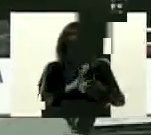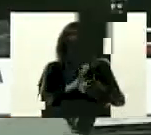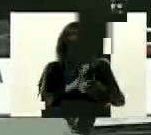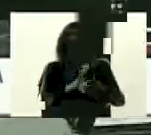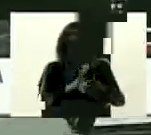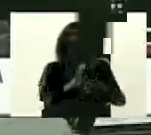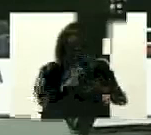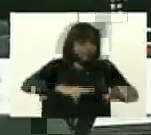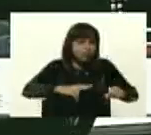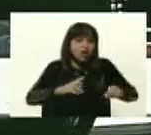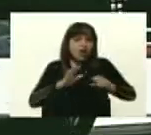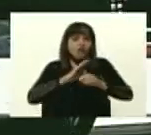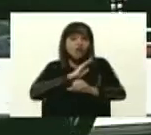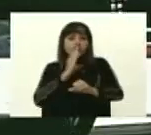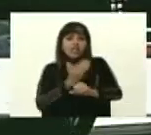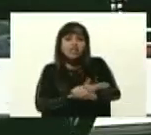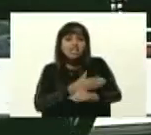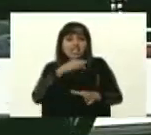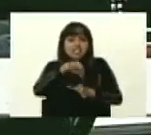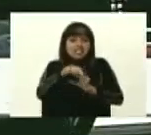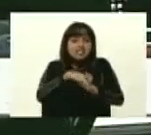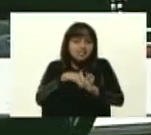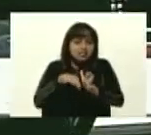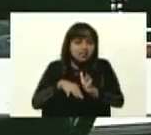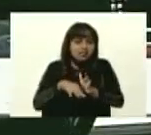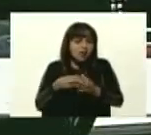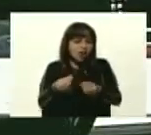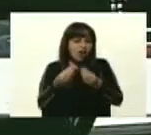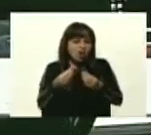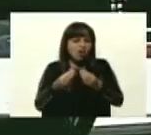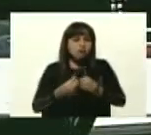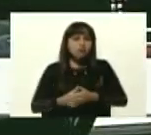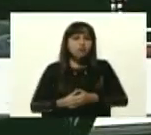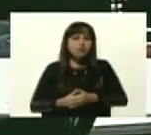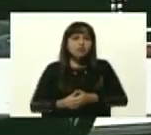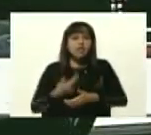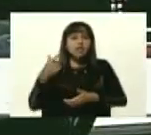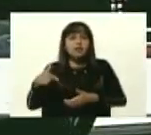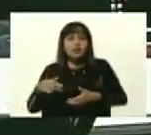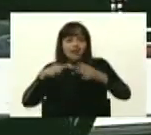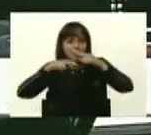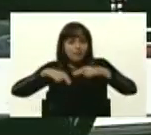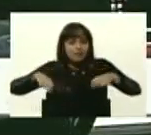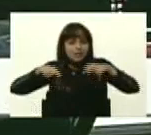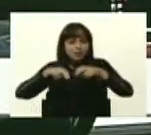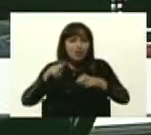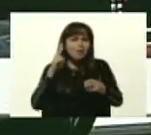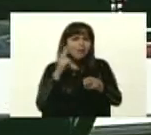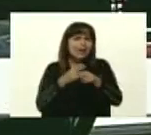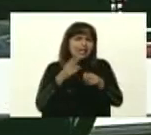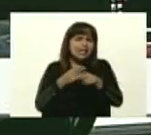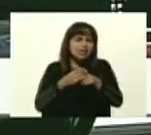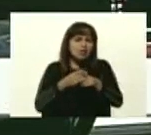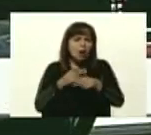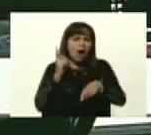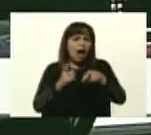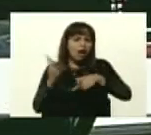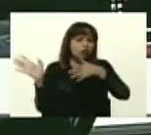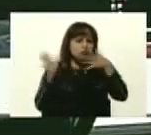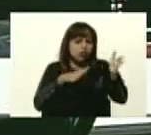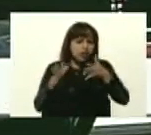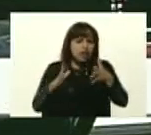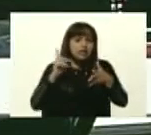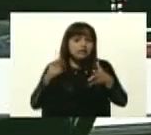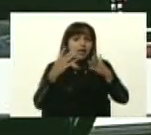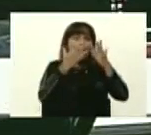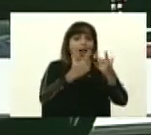sector agroalimentario, el análisis de riesgo, el monitoreo y la